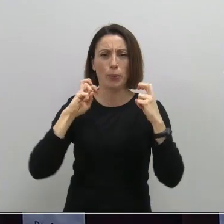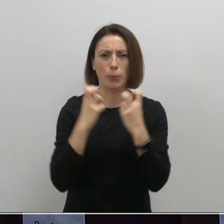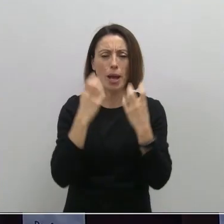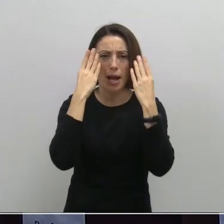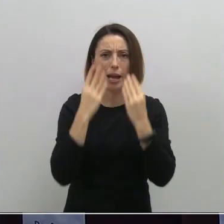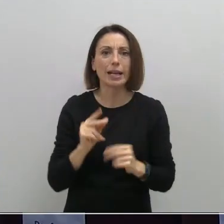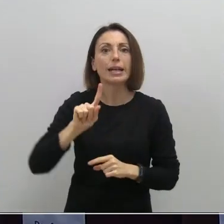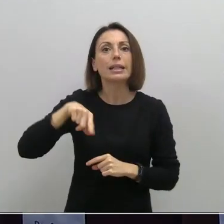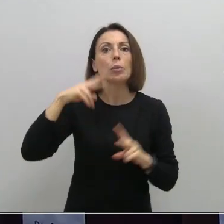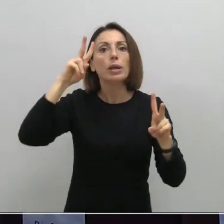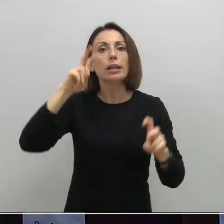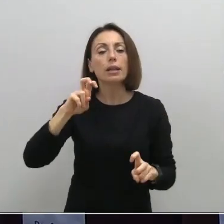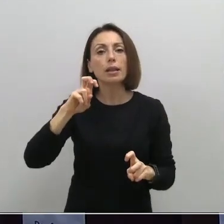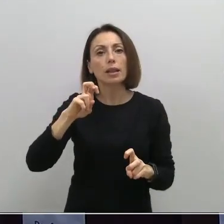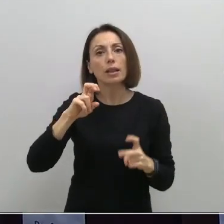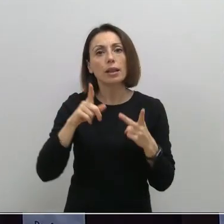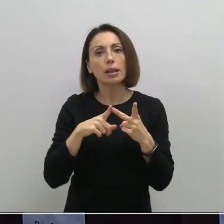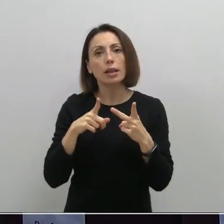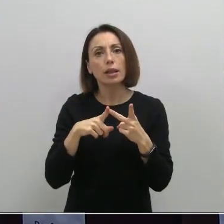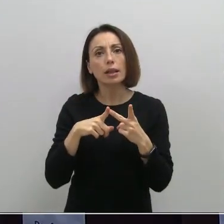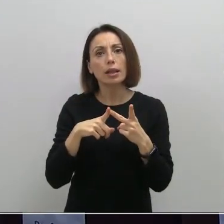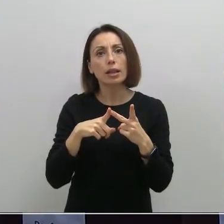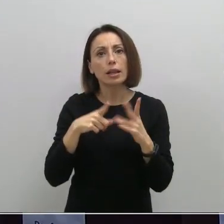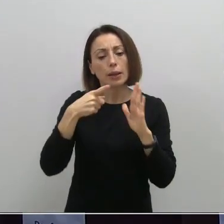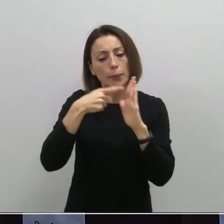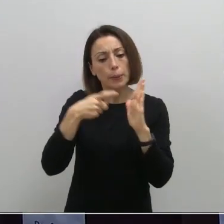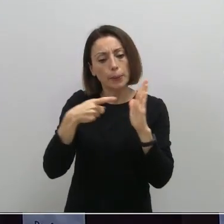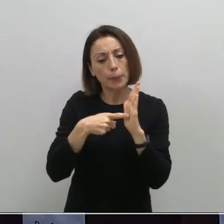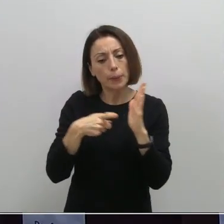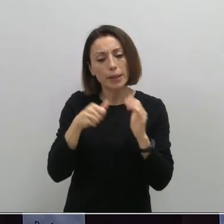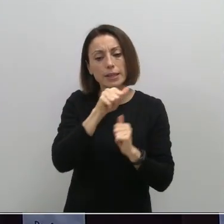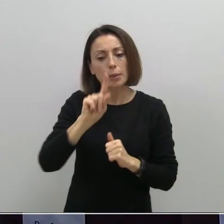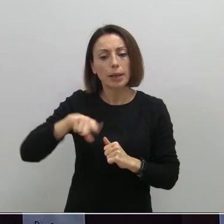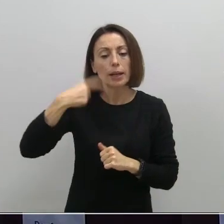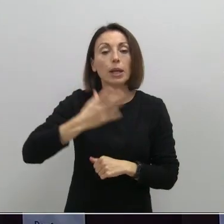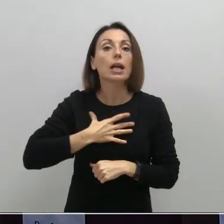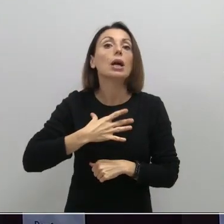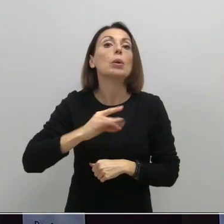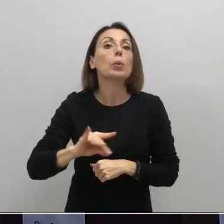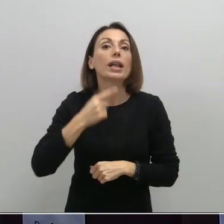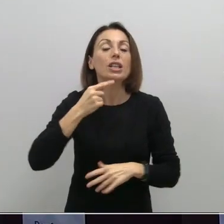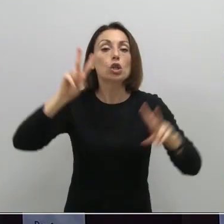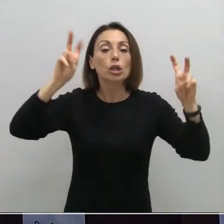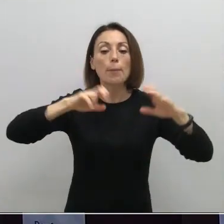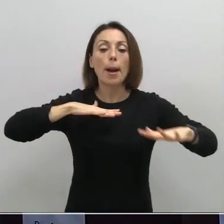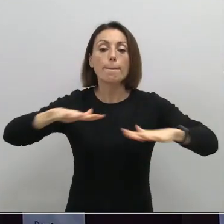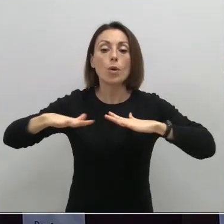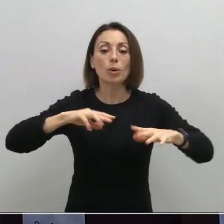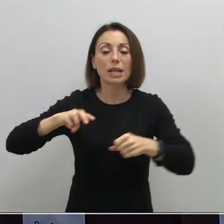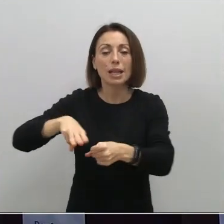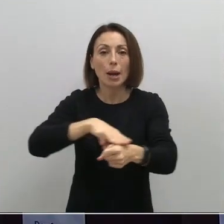respecto al tema del posible levantamiento de restricciones de la semana que viene, ha hablado de restricciones de movilidad entre municipios.